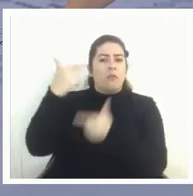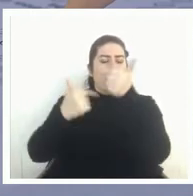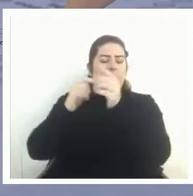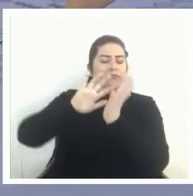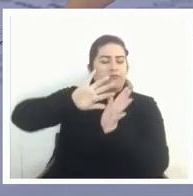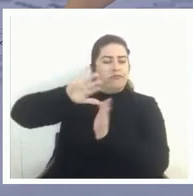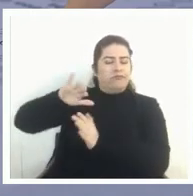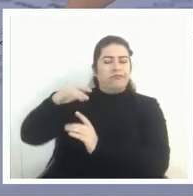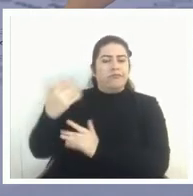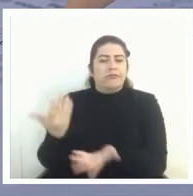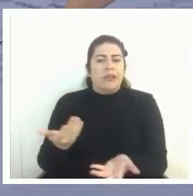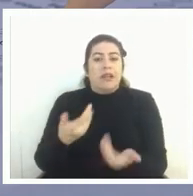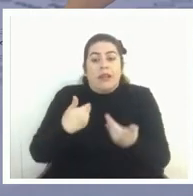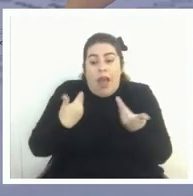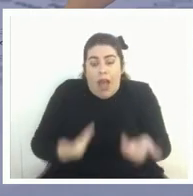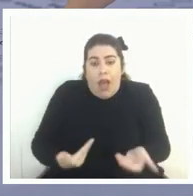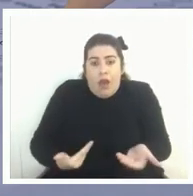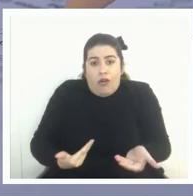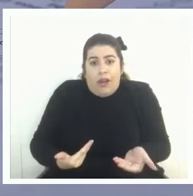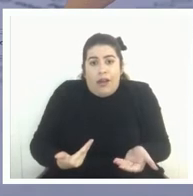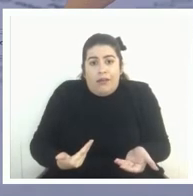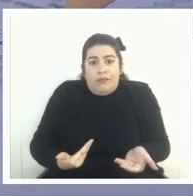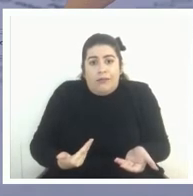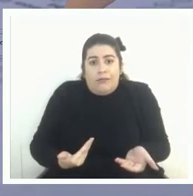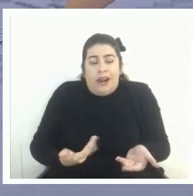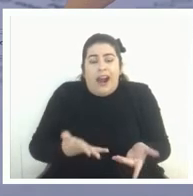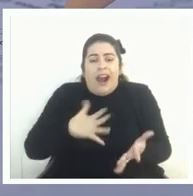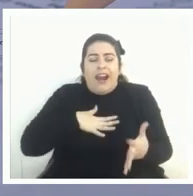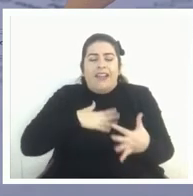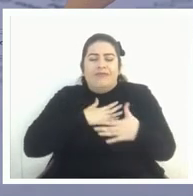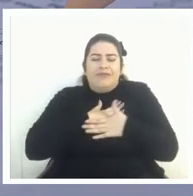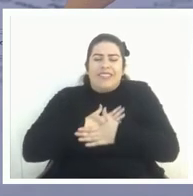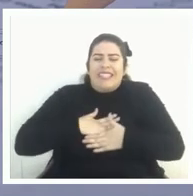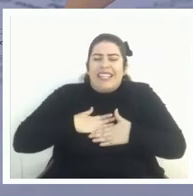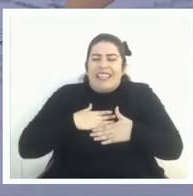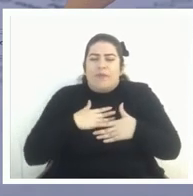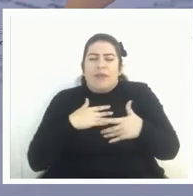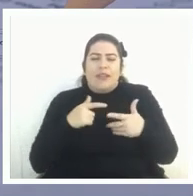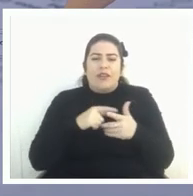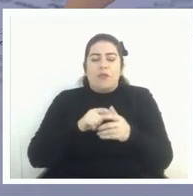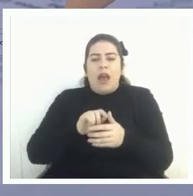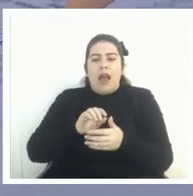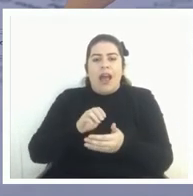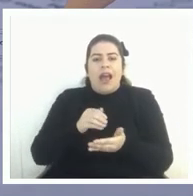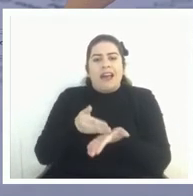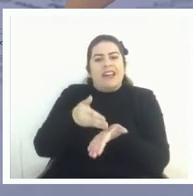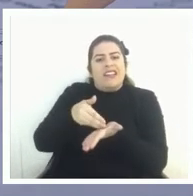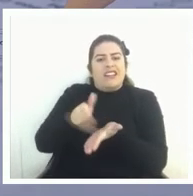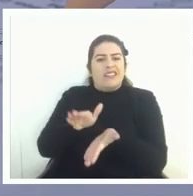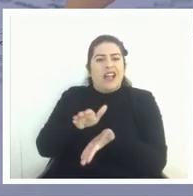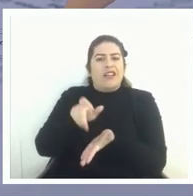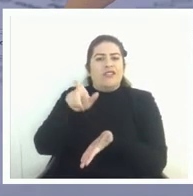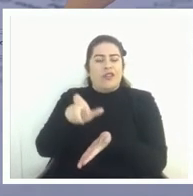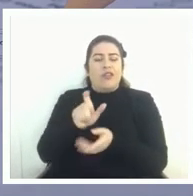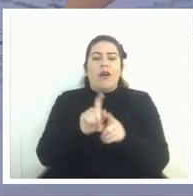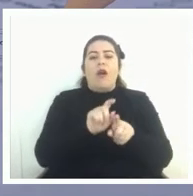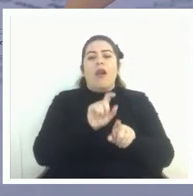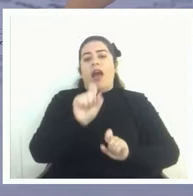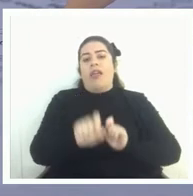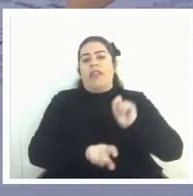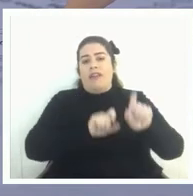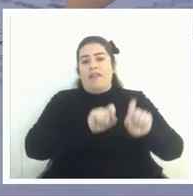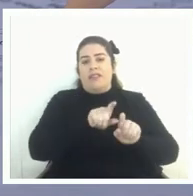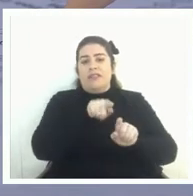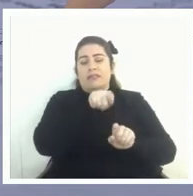hasta el día de hoy hay pasiones involucradas en el rechazo y en la defensa de esta